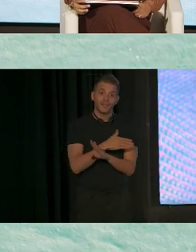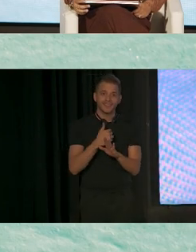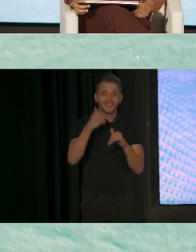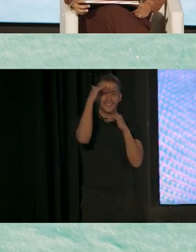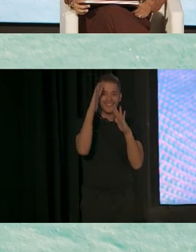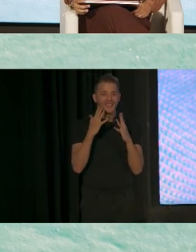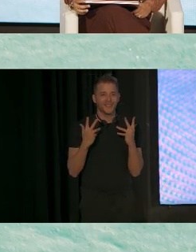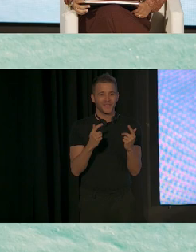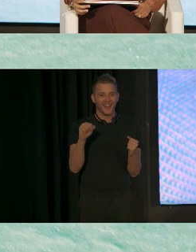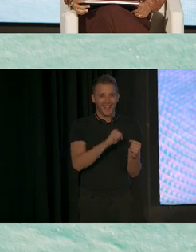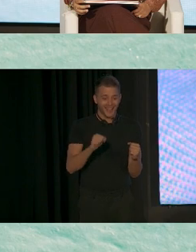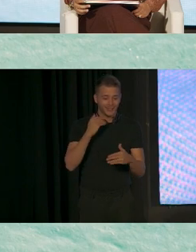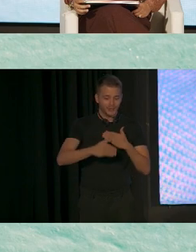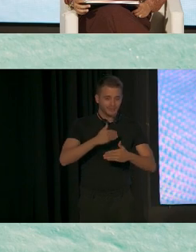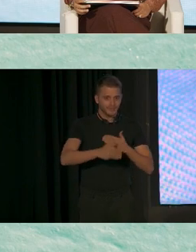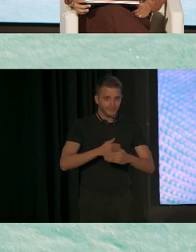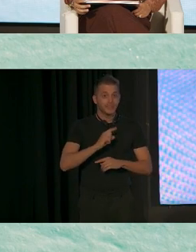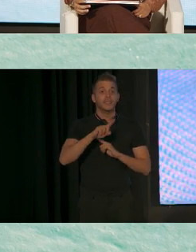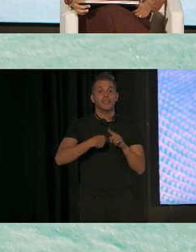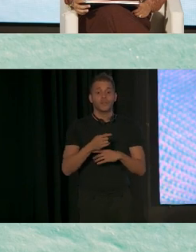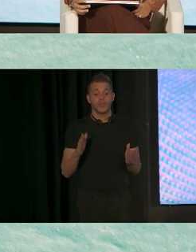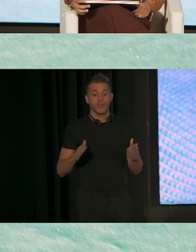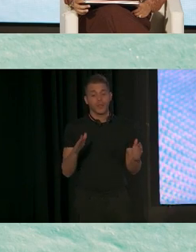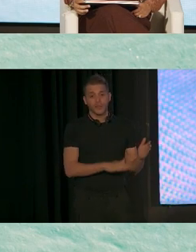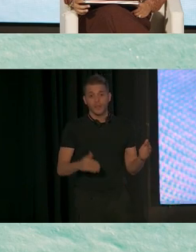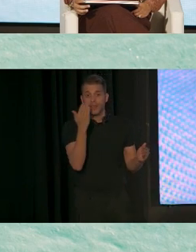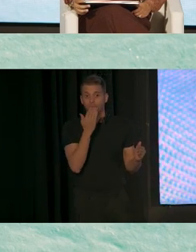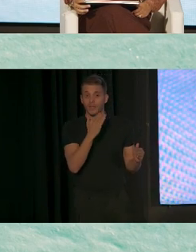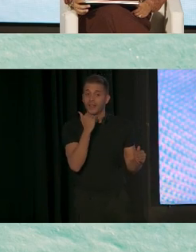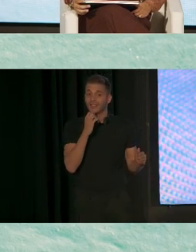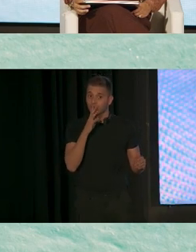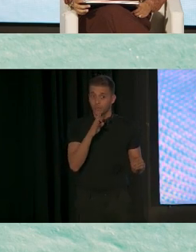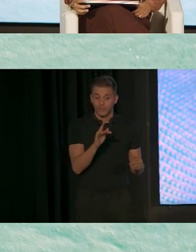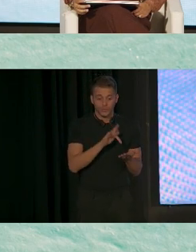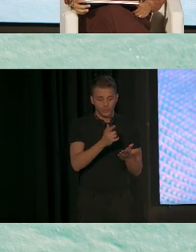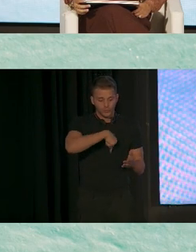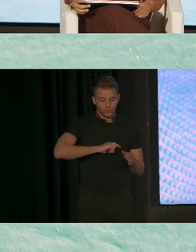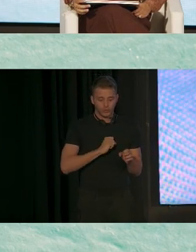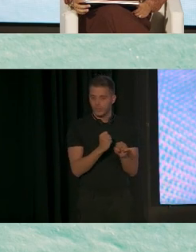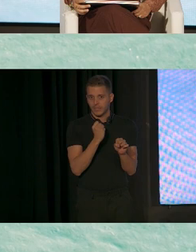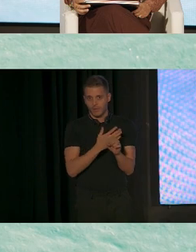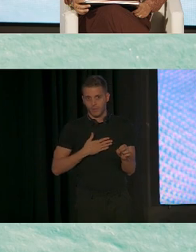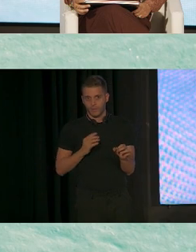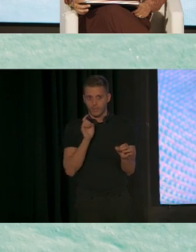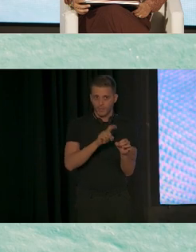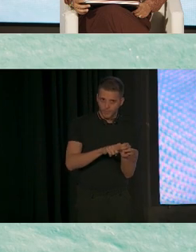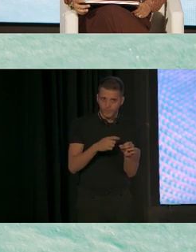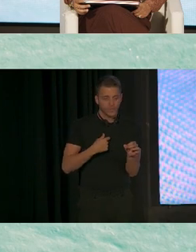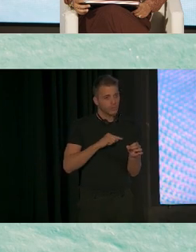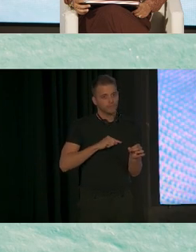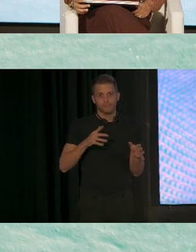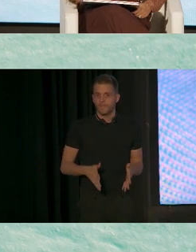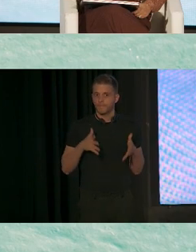años y luego en aulas preescolar. Llevo casi cuatro años en Include NYC y me encanta. Me encanta porque